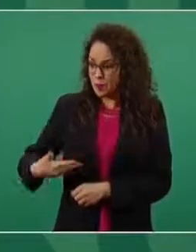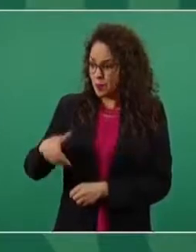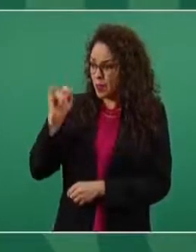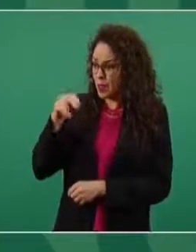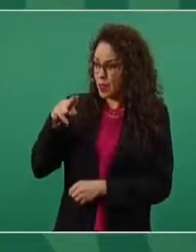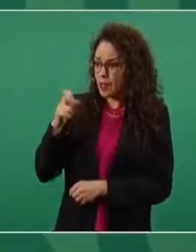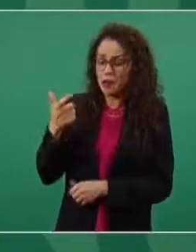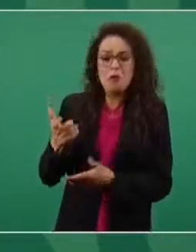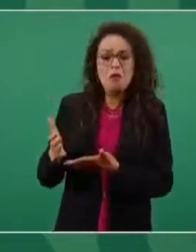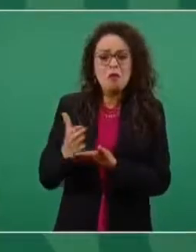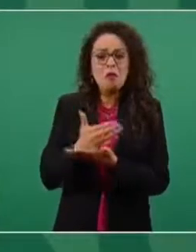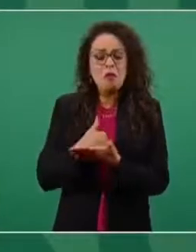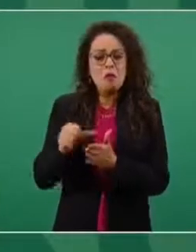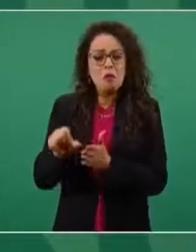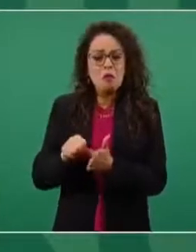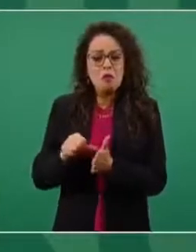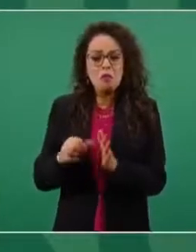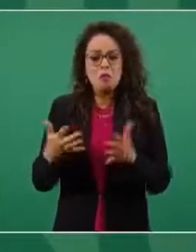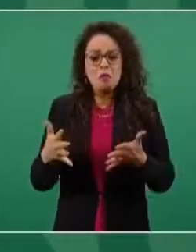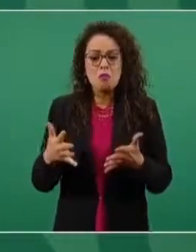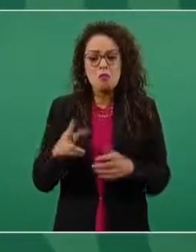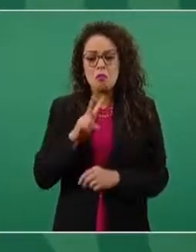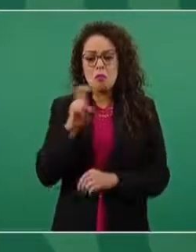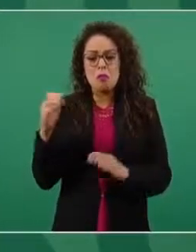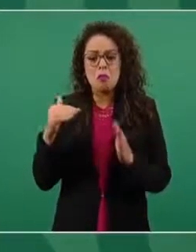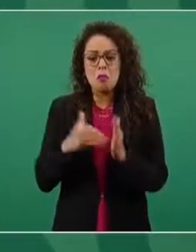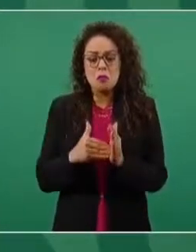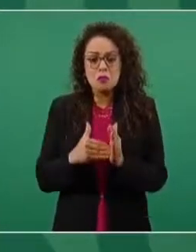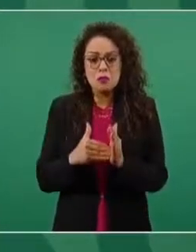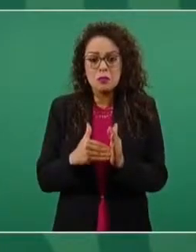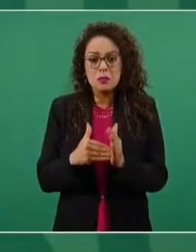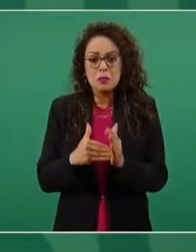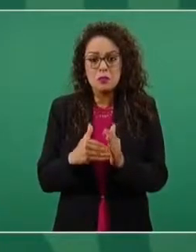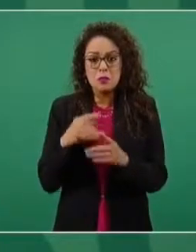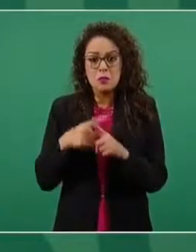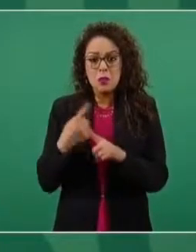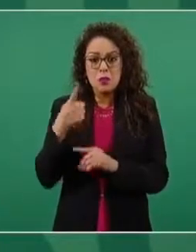como doscientos mil pesos mensuales.